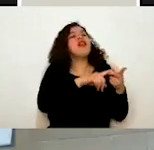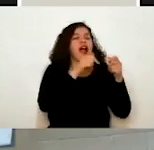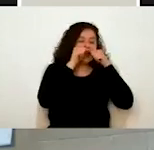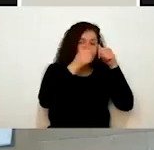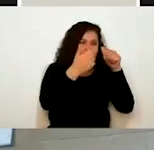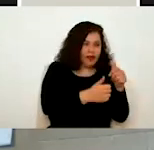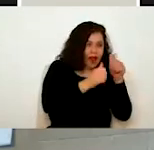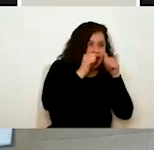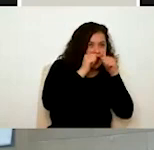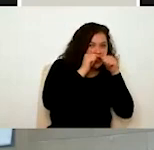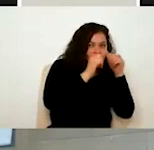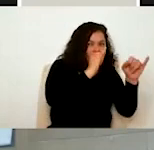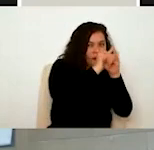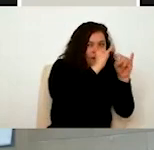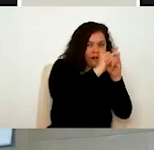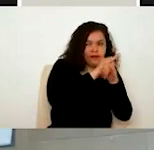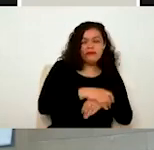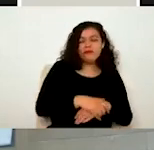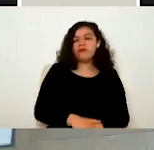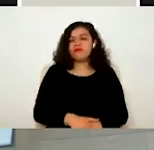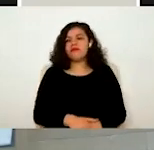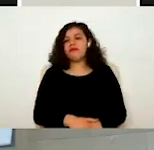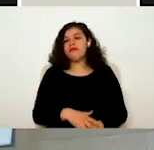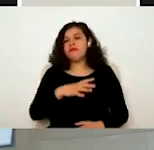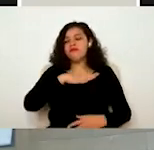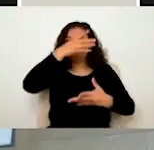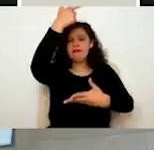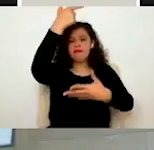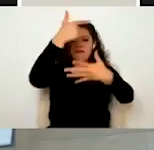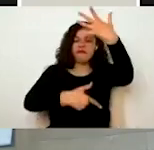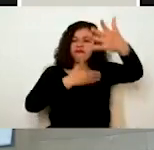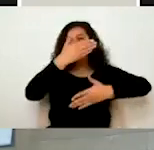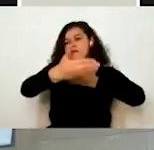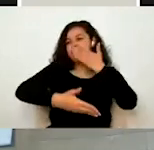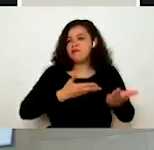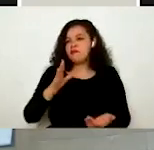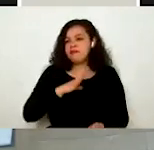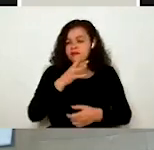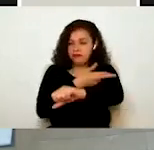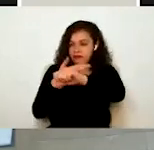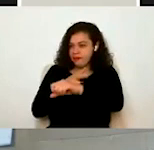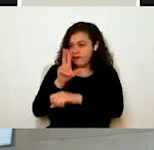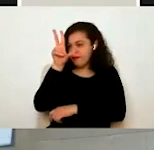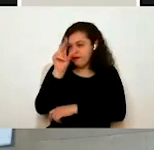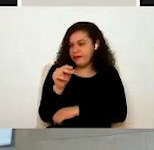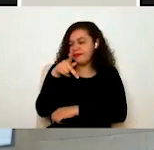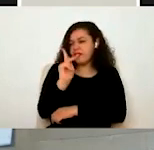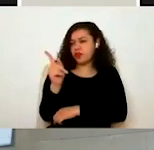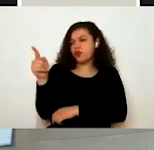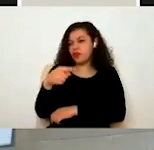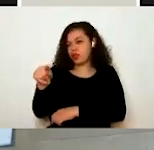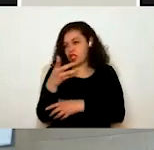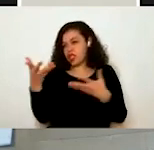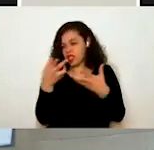virtual. Están todas las solicitudes de servicios que propiamente no son un trámite y que ustedes pueden también